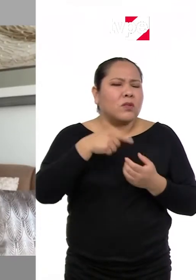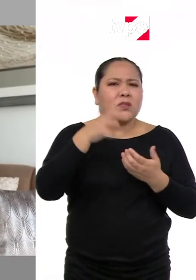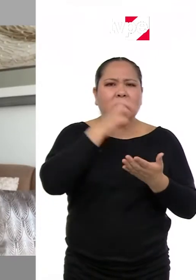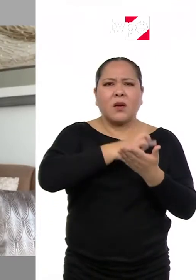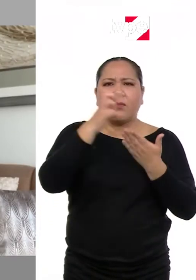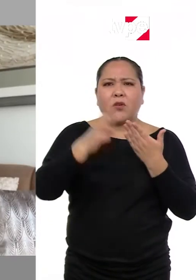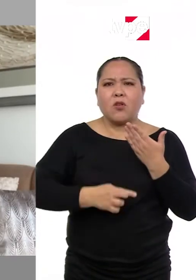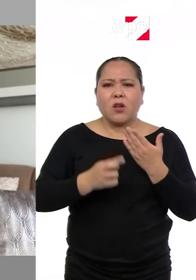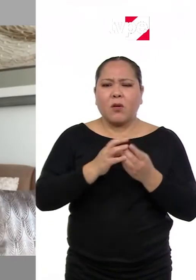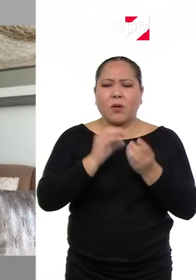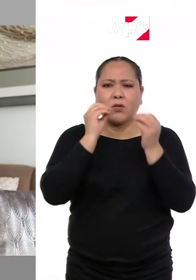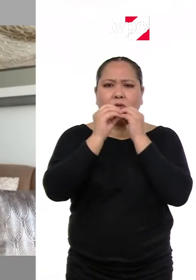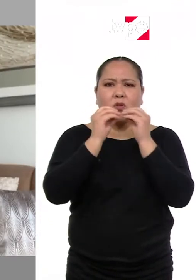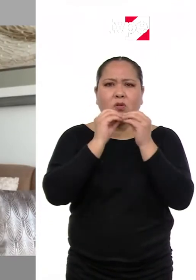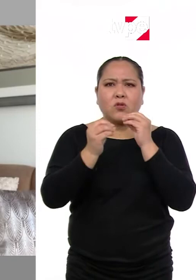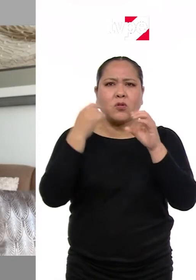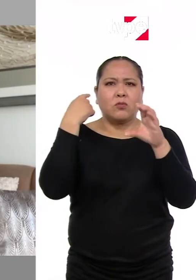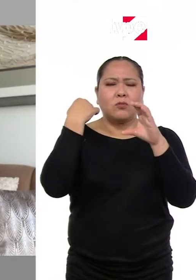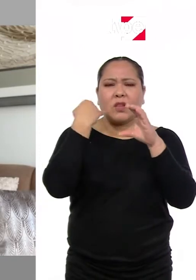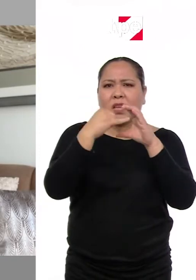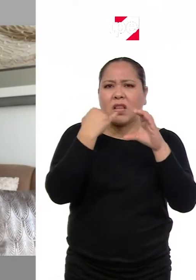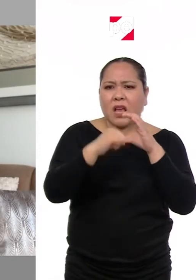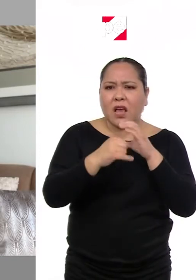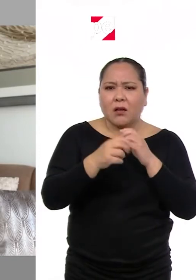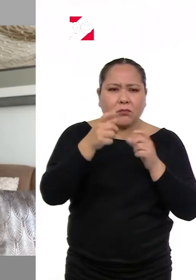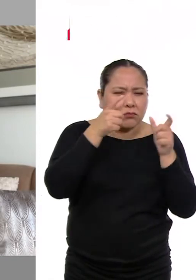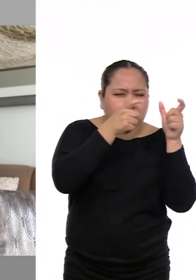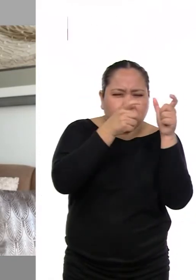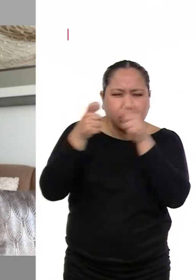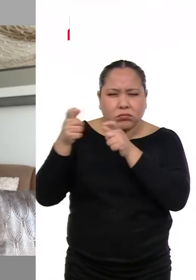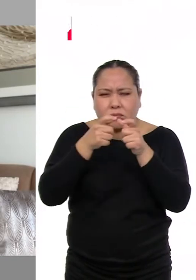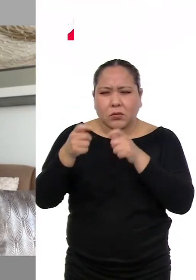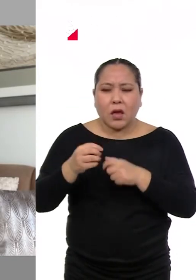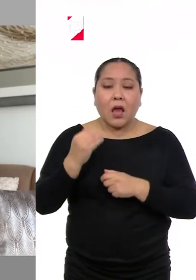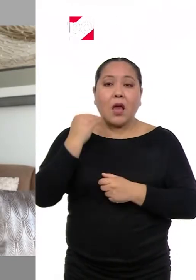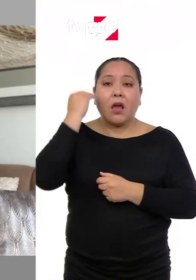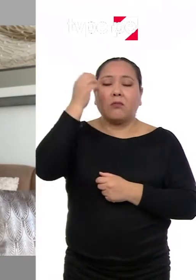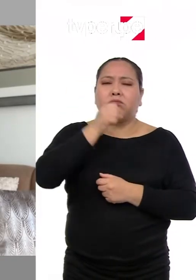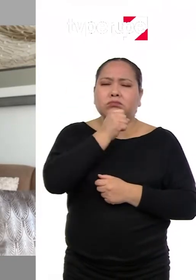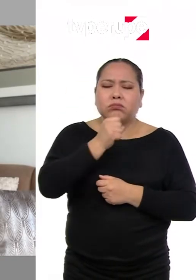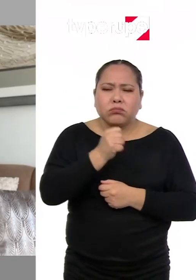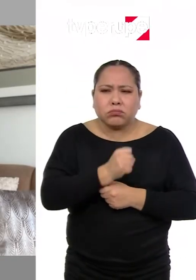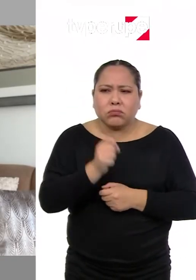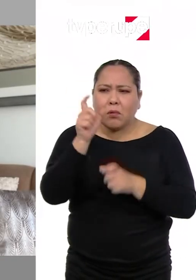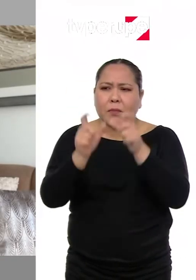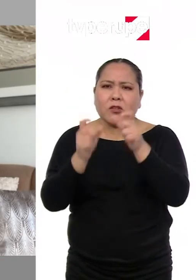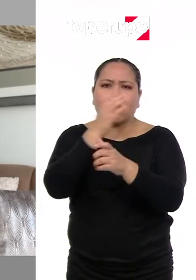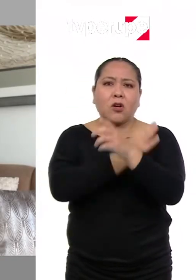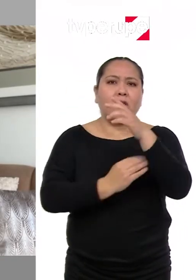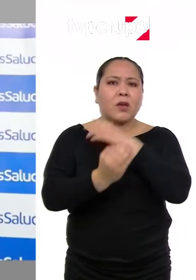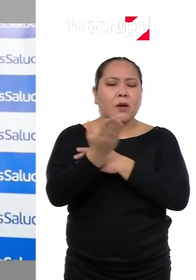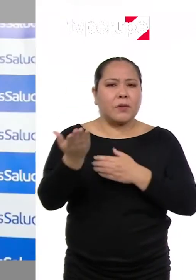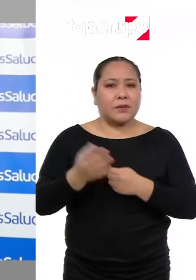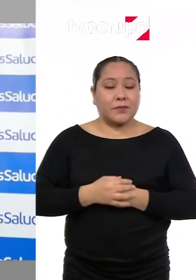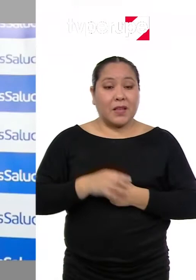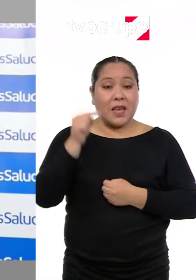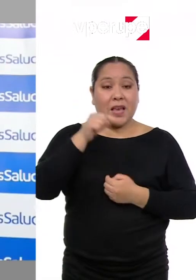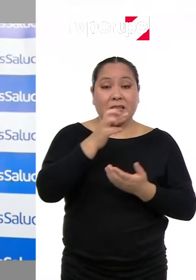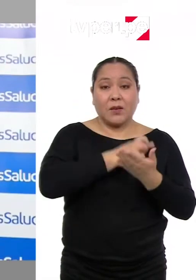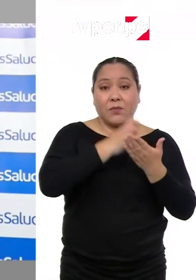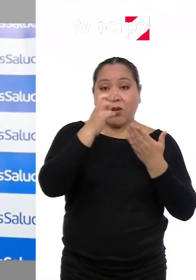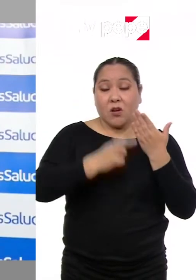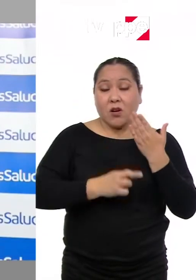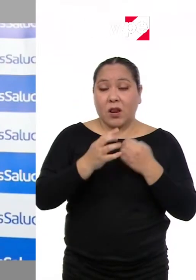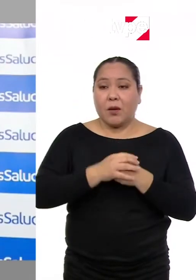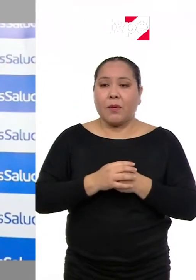qué consiste el programa de rehabilitación online y monitoreo remoto a adultos mayores con discapacidad? Bueno, el